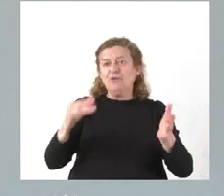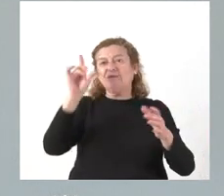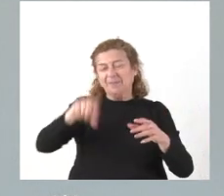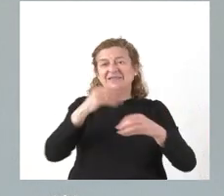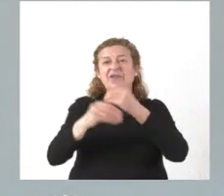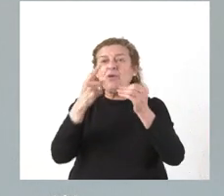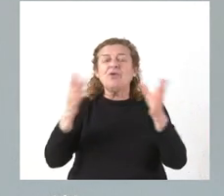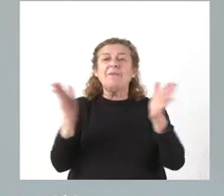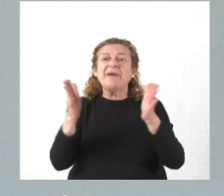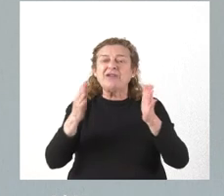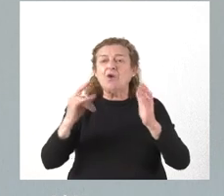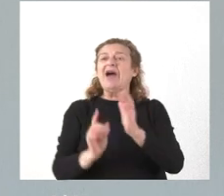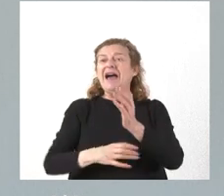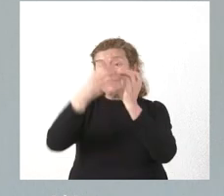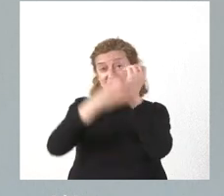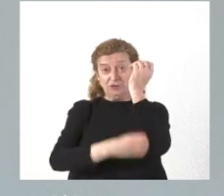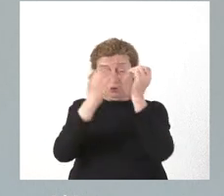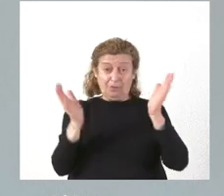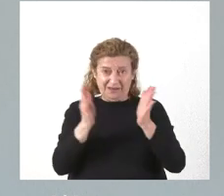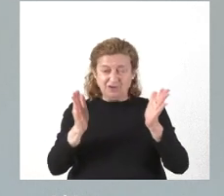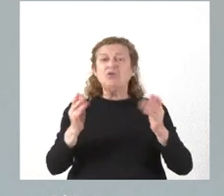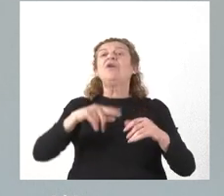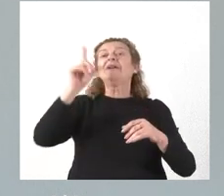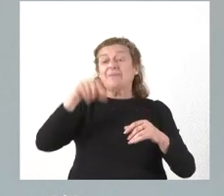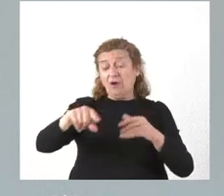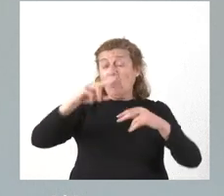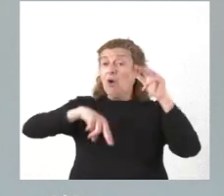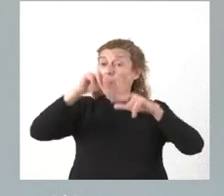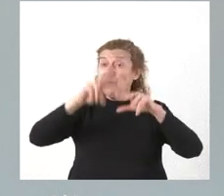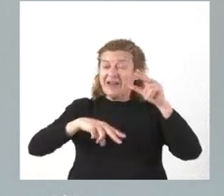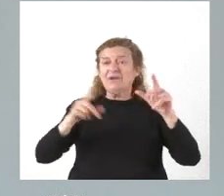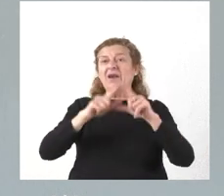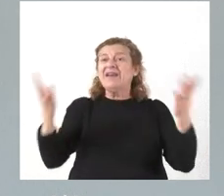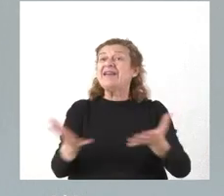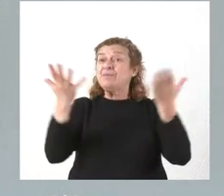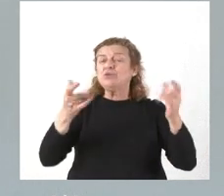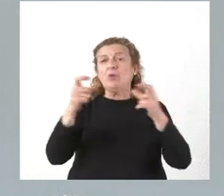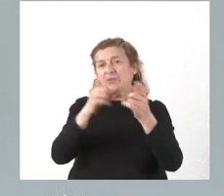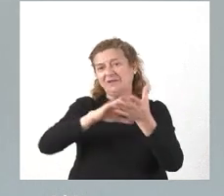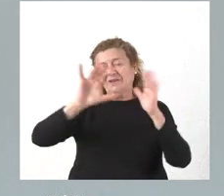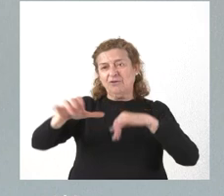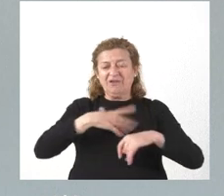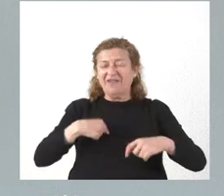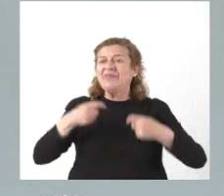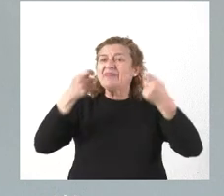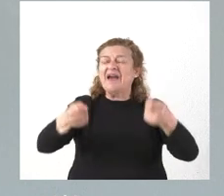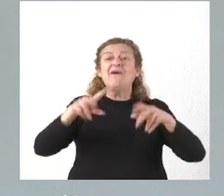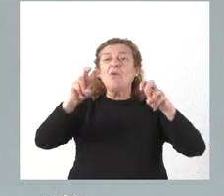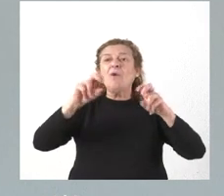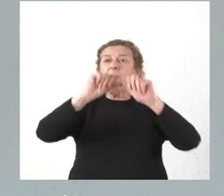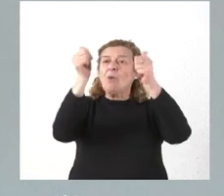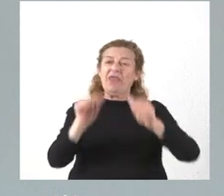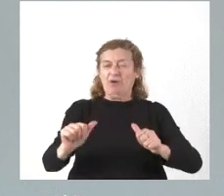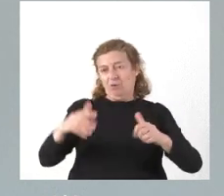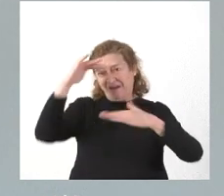montacargas. Estas obras, como les señalado, se marcan en el impulso que la Junta de Castilla y está dando al nuevo modelo de atención